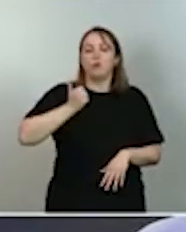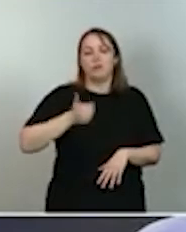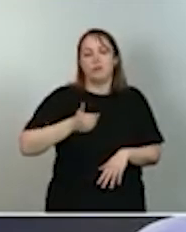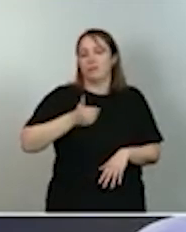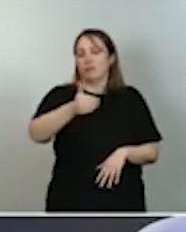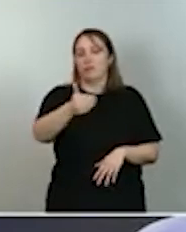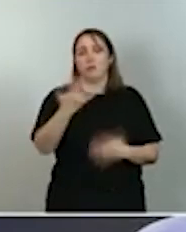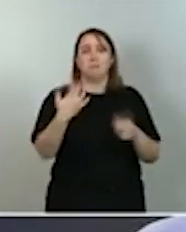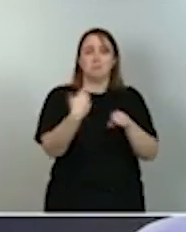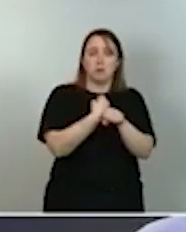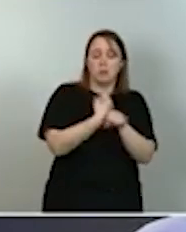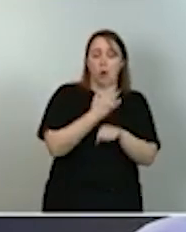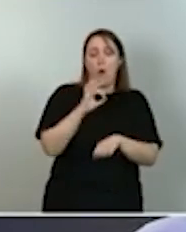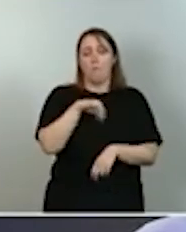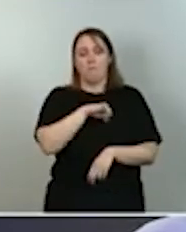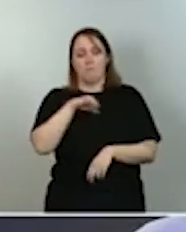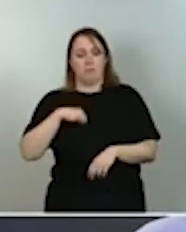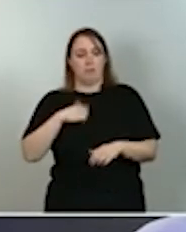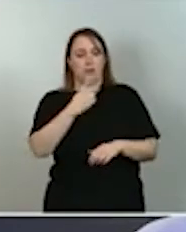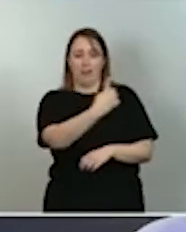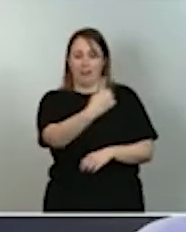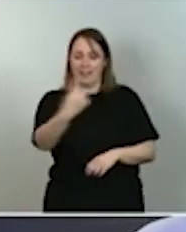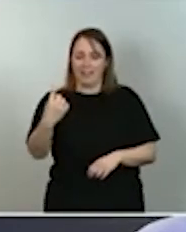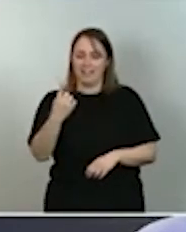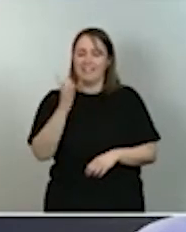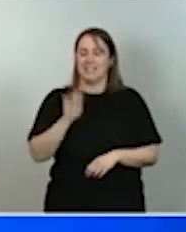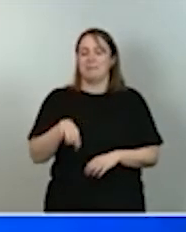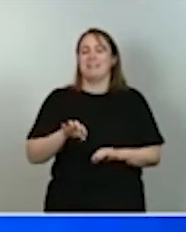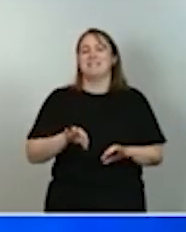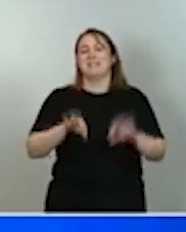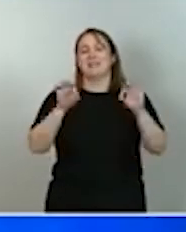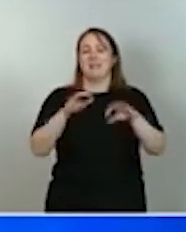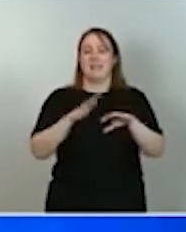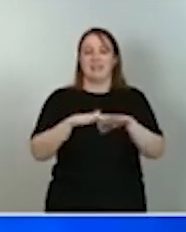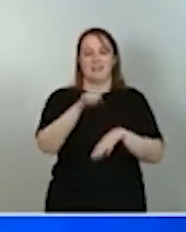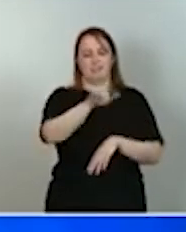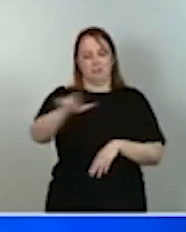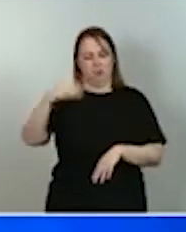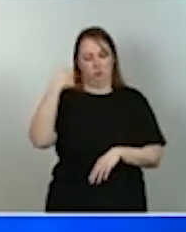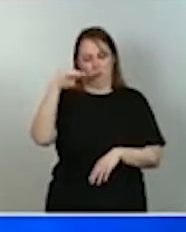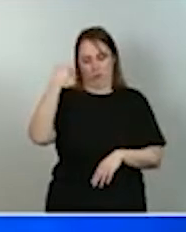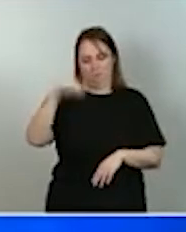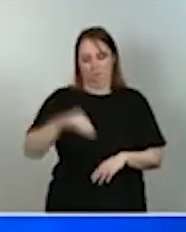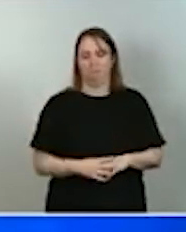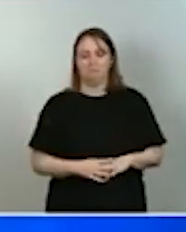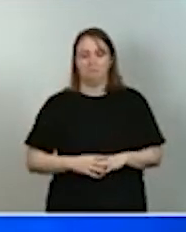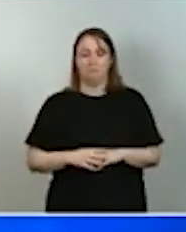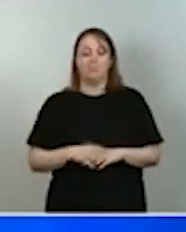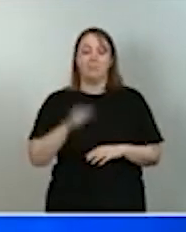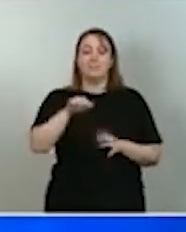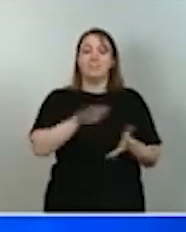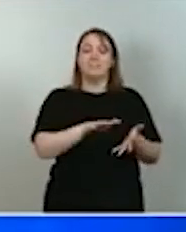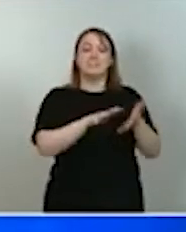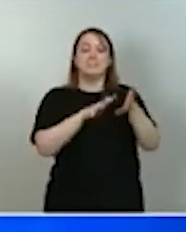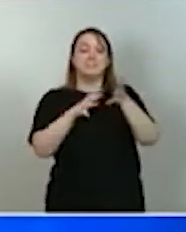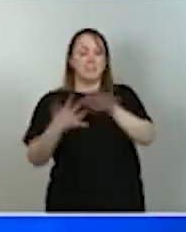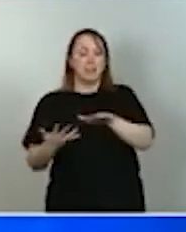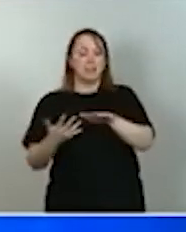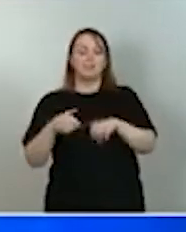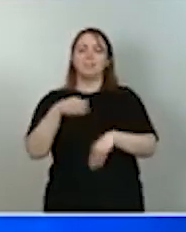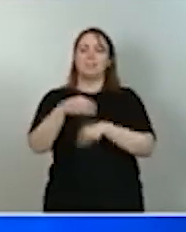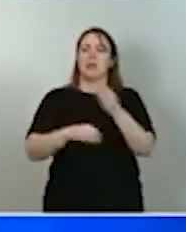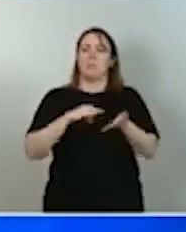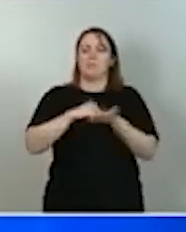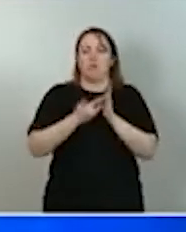como personales, muy especialmente a los más jóvenes. Esta transformación se articulará a través de proyectos específicos